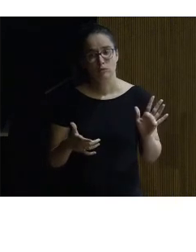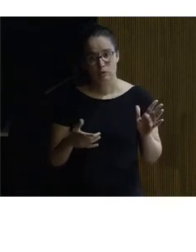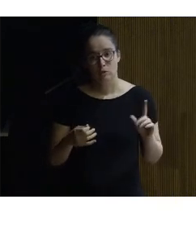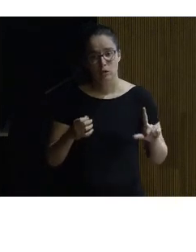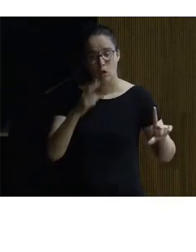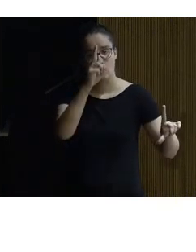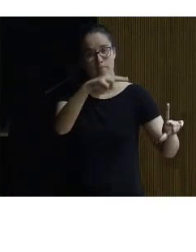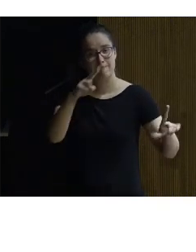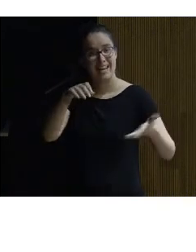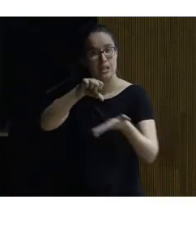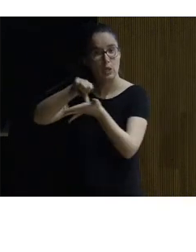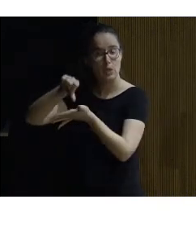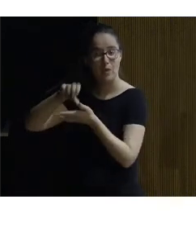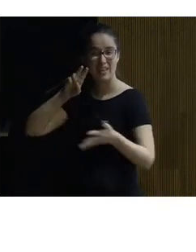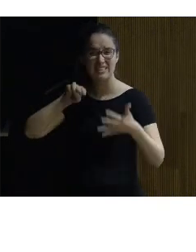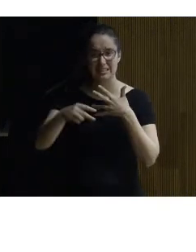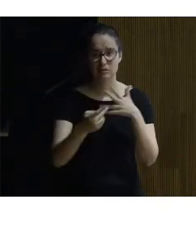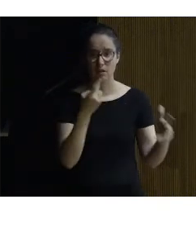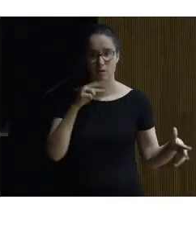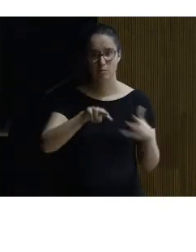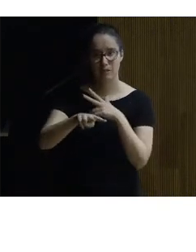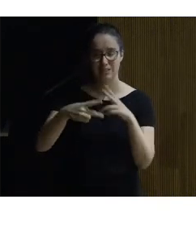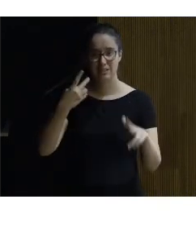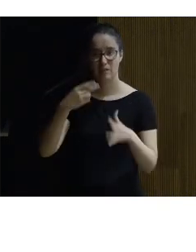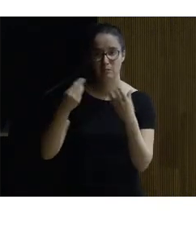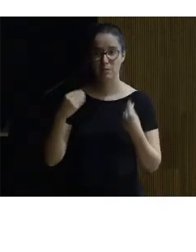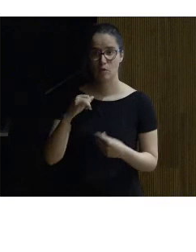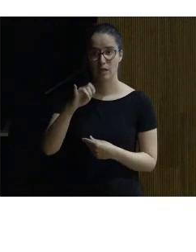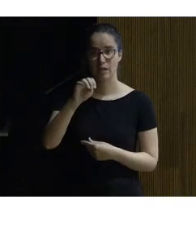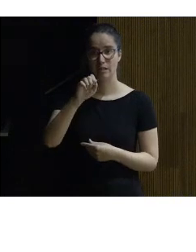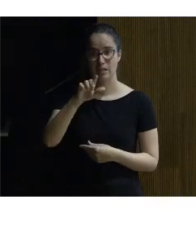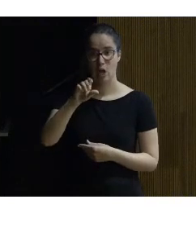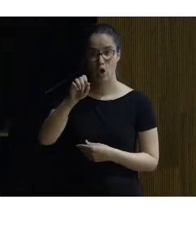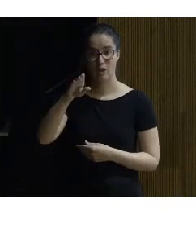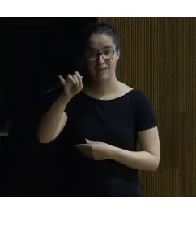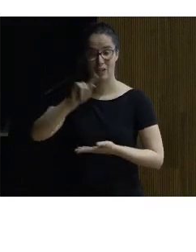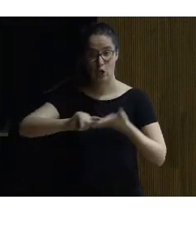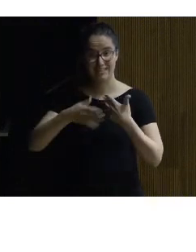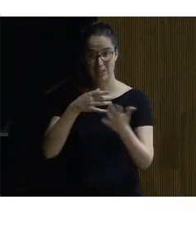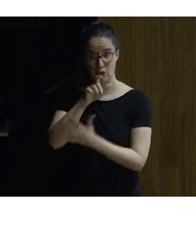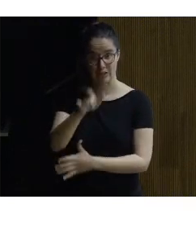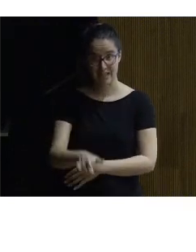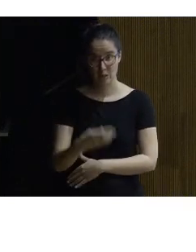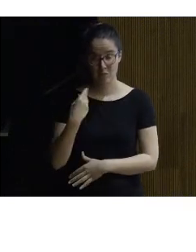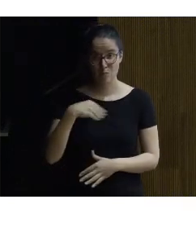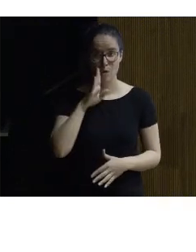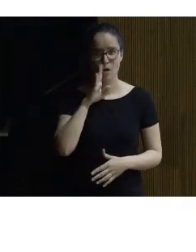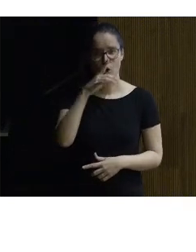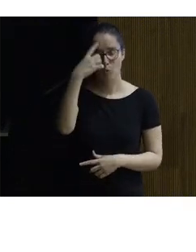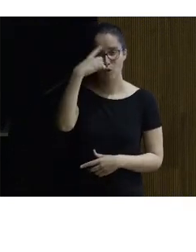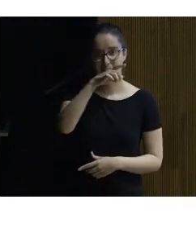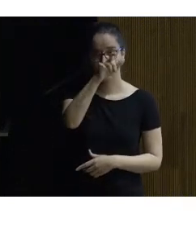lienzos las ciudades invisibles de Ítalo Calvino como bien saben esta obra